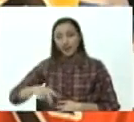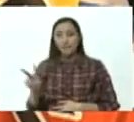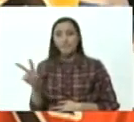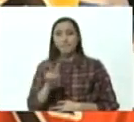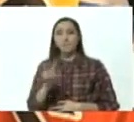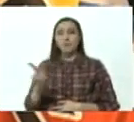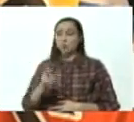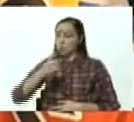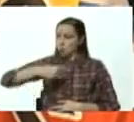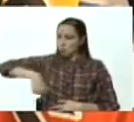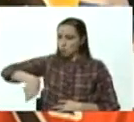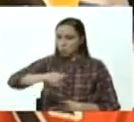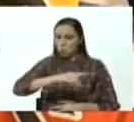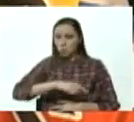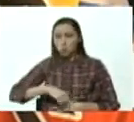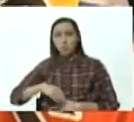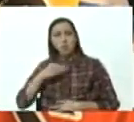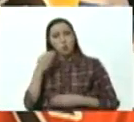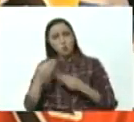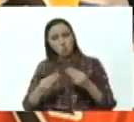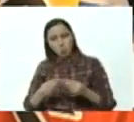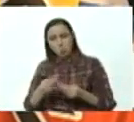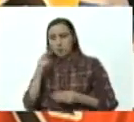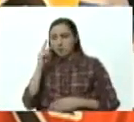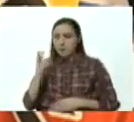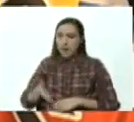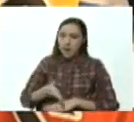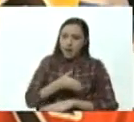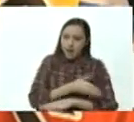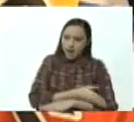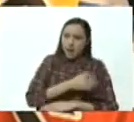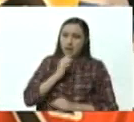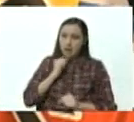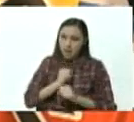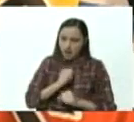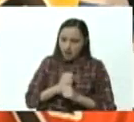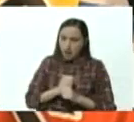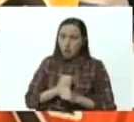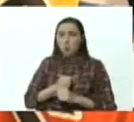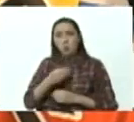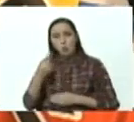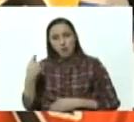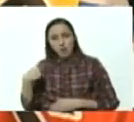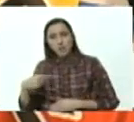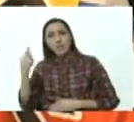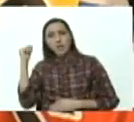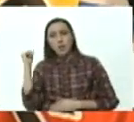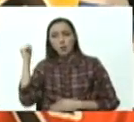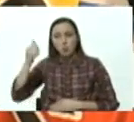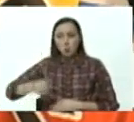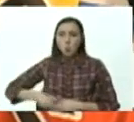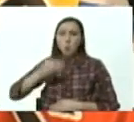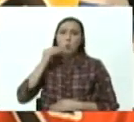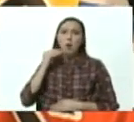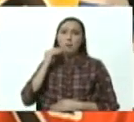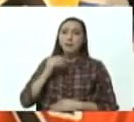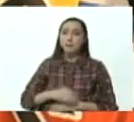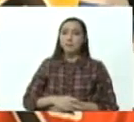Ustedes lo pueden haber constatado en el tiempo que ya tienen aquí. sabemos que afuera